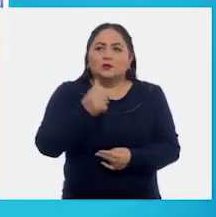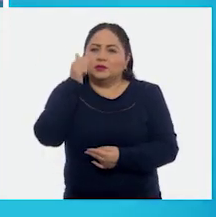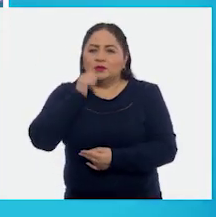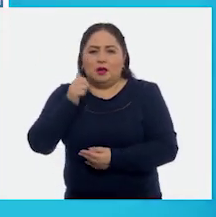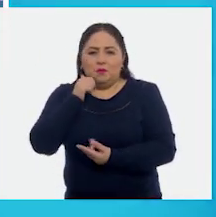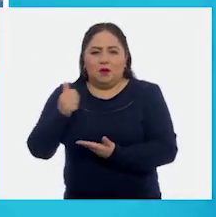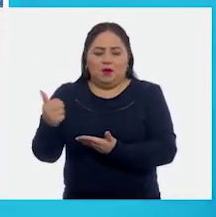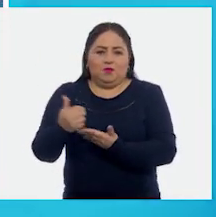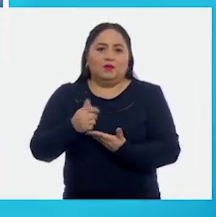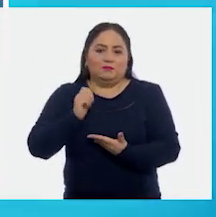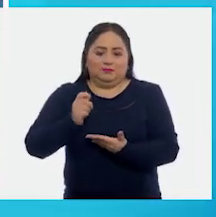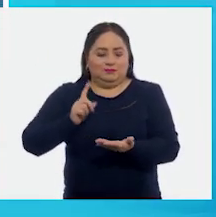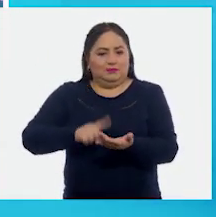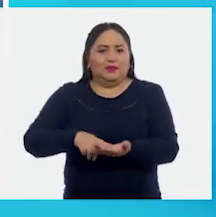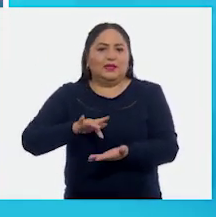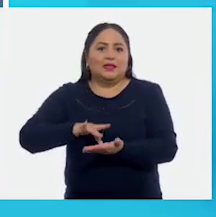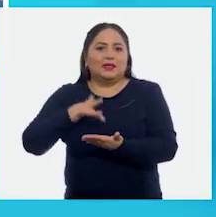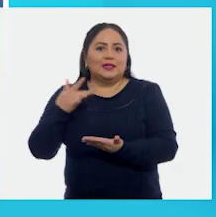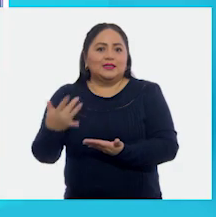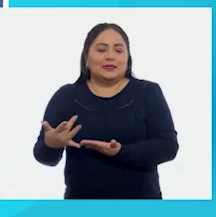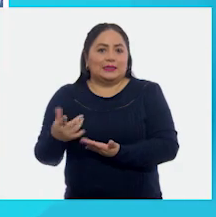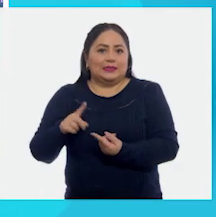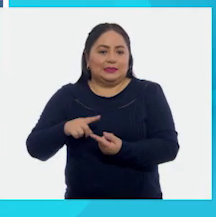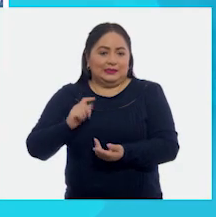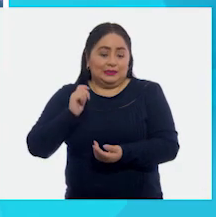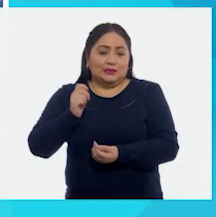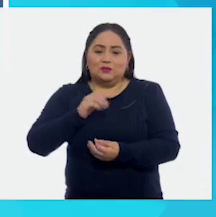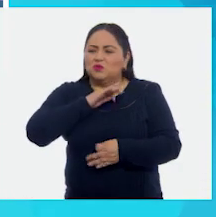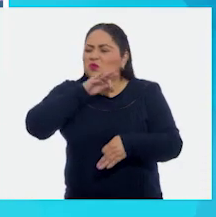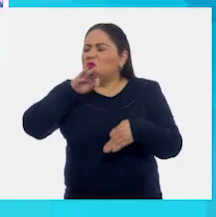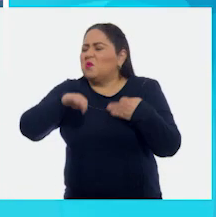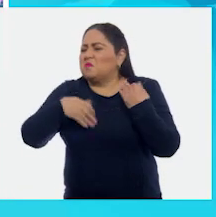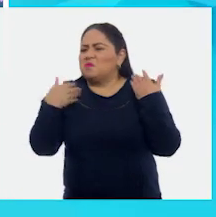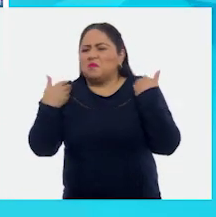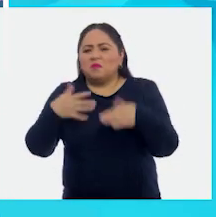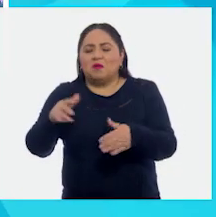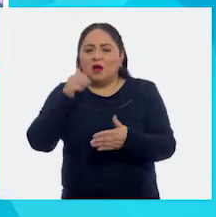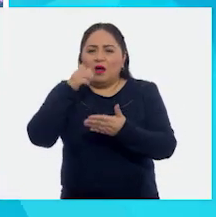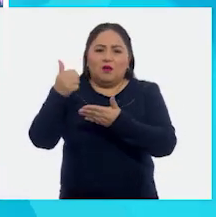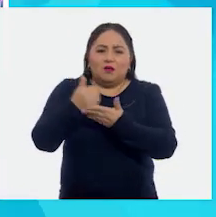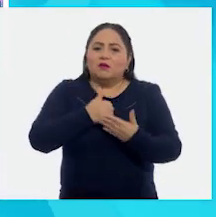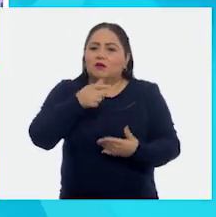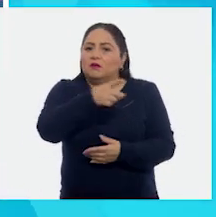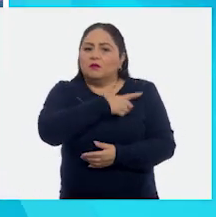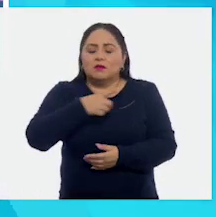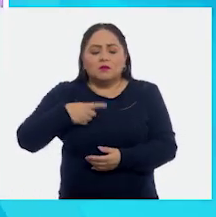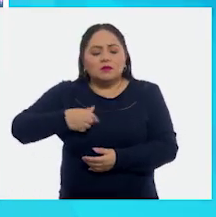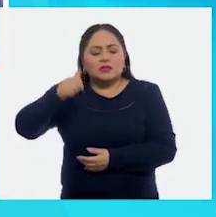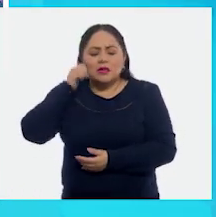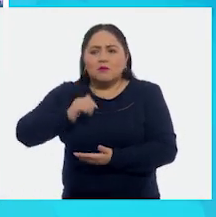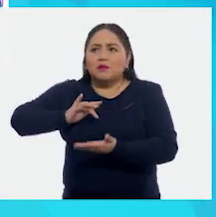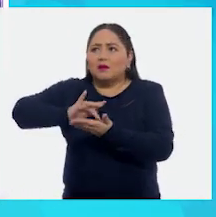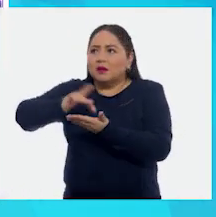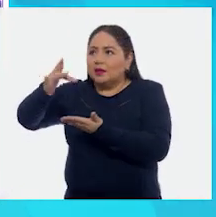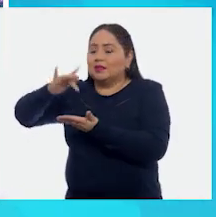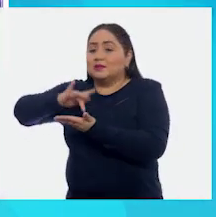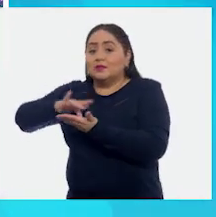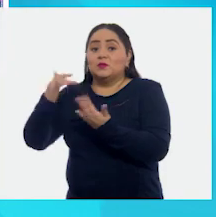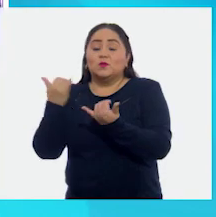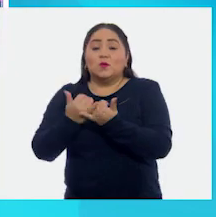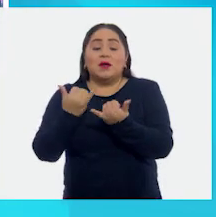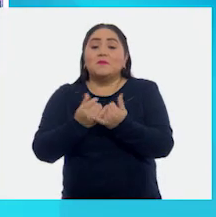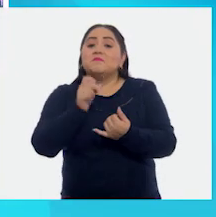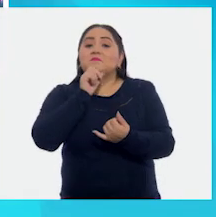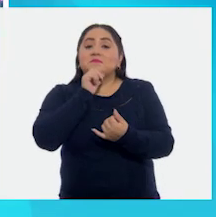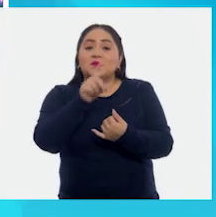necesitamos. Cualquiera que sea la ayuda, siempre debemos dar las gracias. Incluso en el